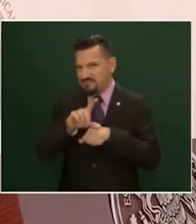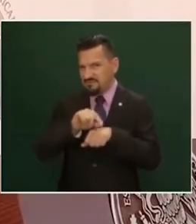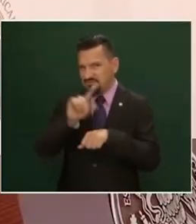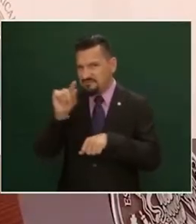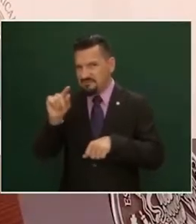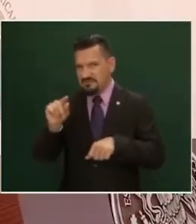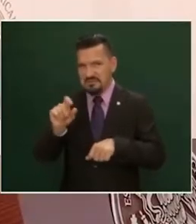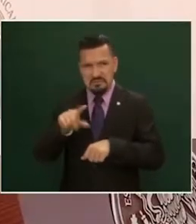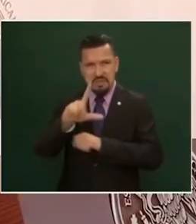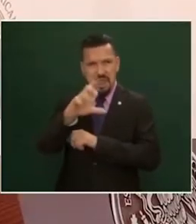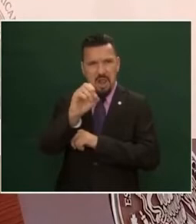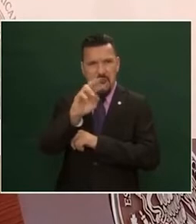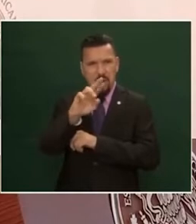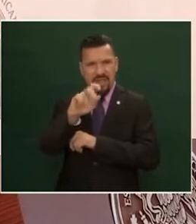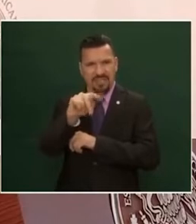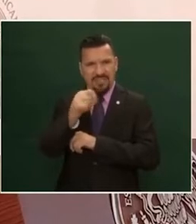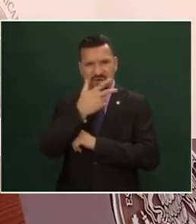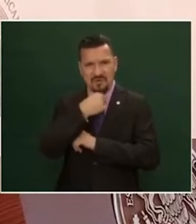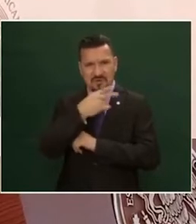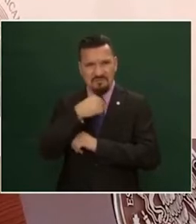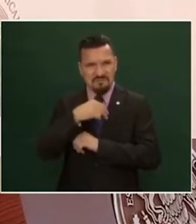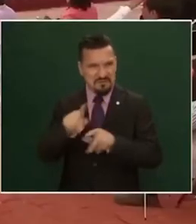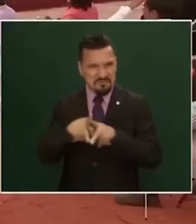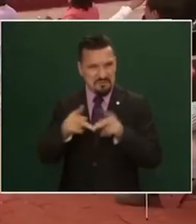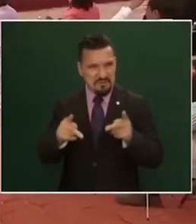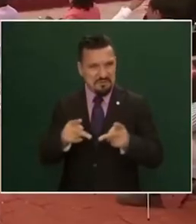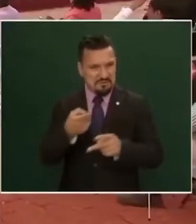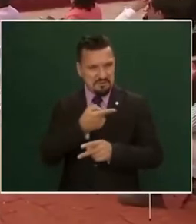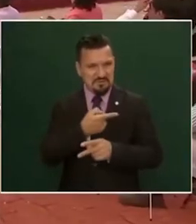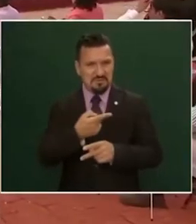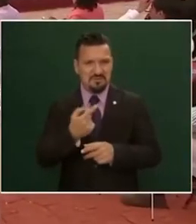al mismo Loret sacó